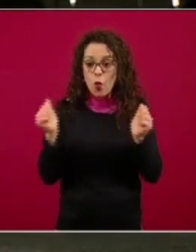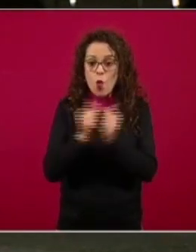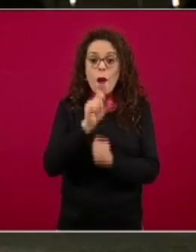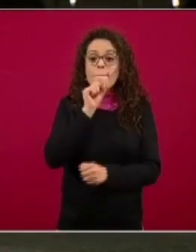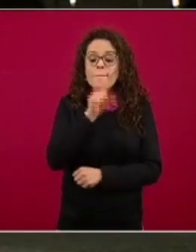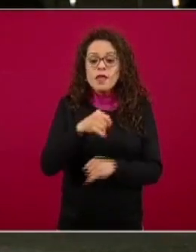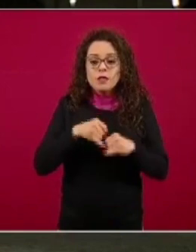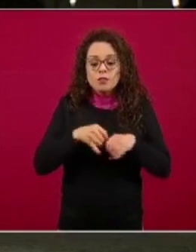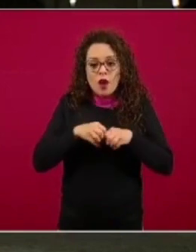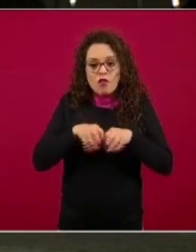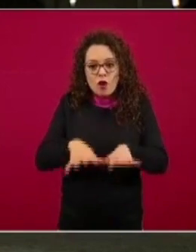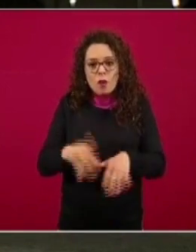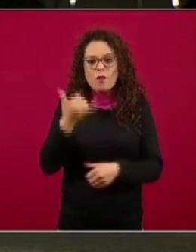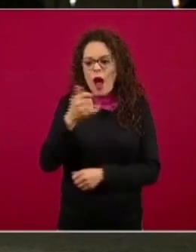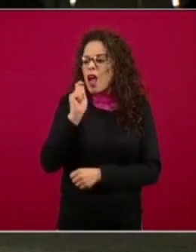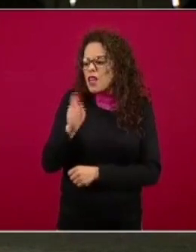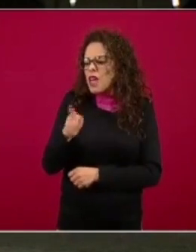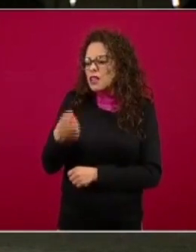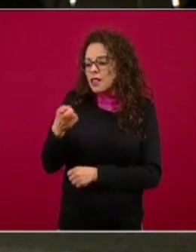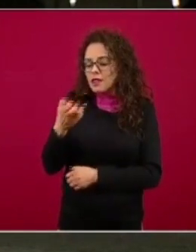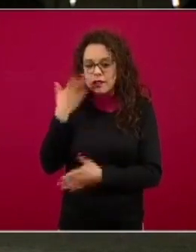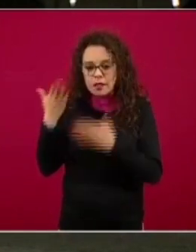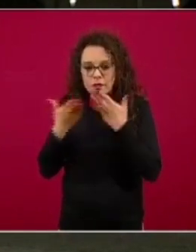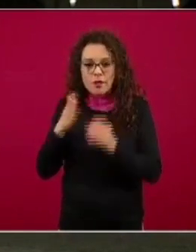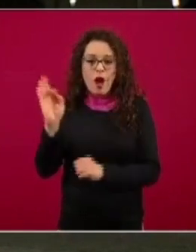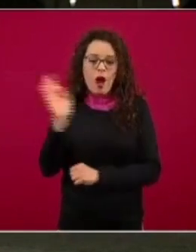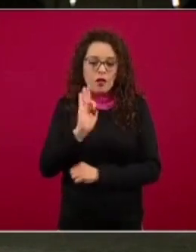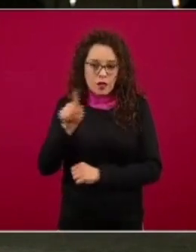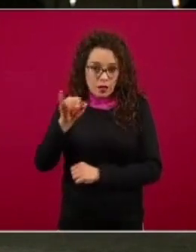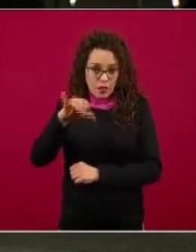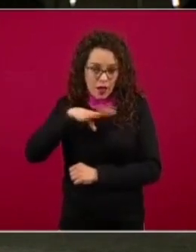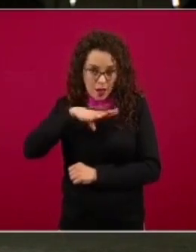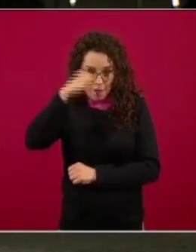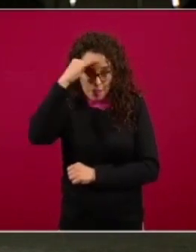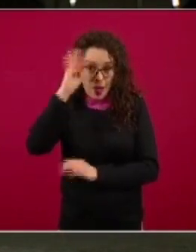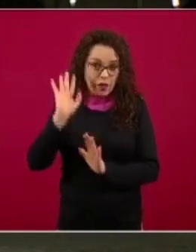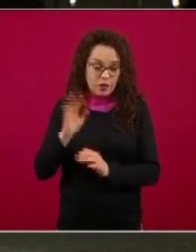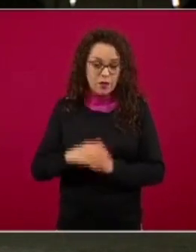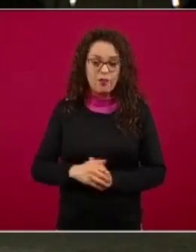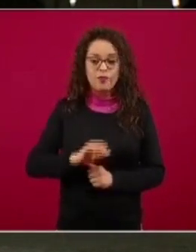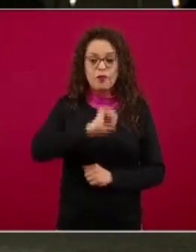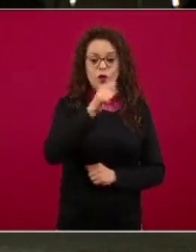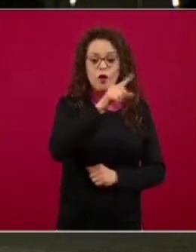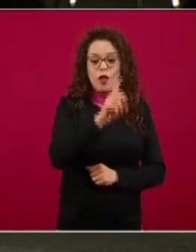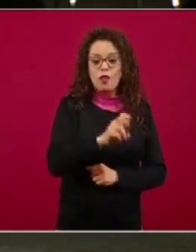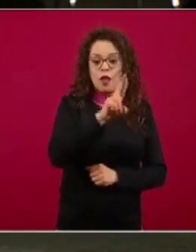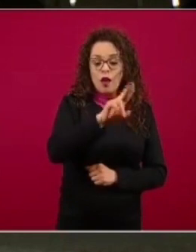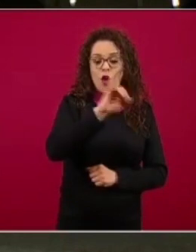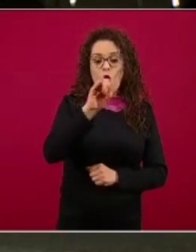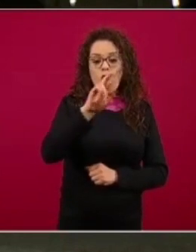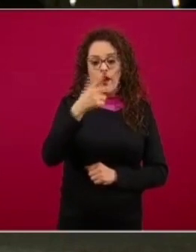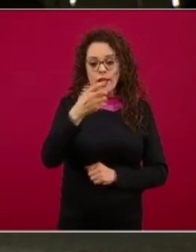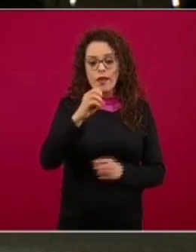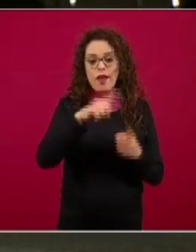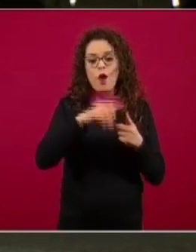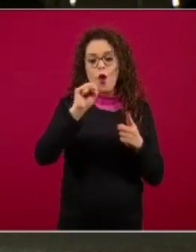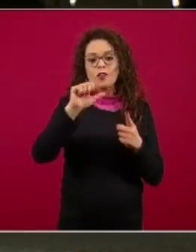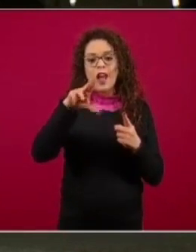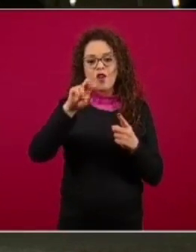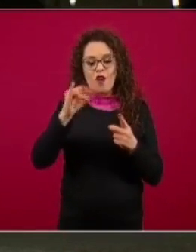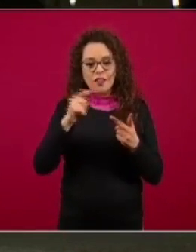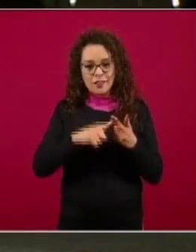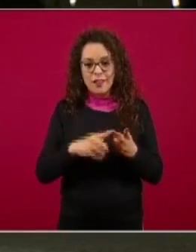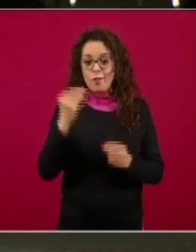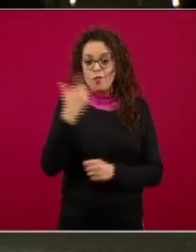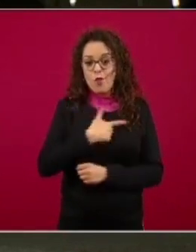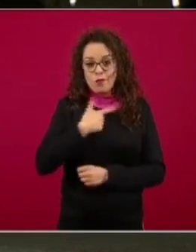que iría el estudio si es que lo tienen mapeado y para el doctor David Kersenovich o doctor Jorge Salas me da mucho gusto verlos y que estén